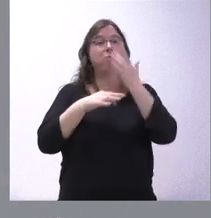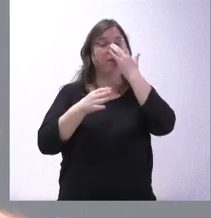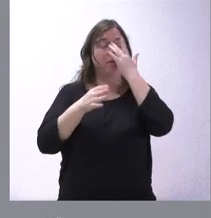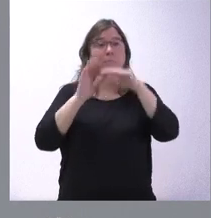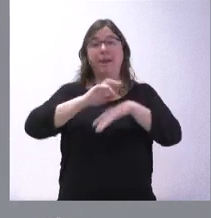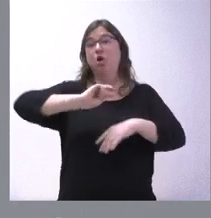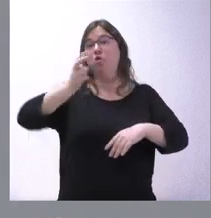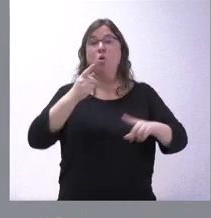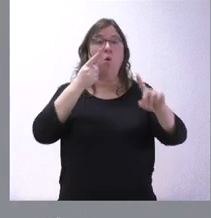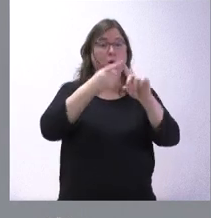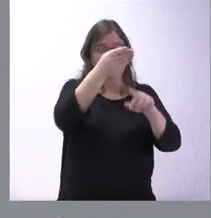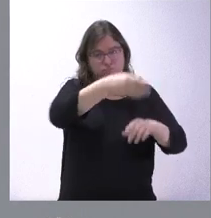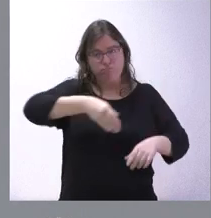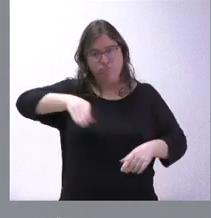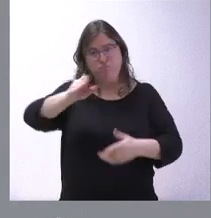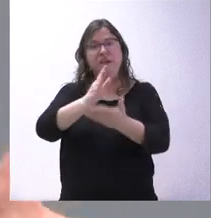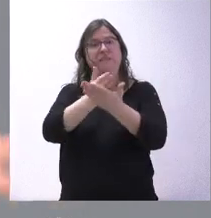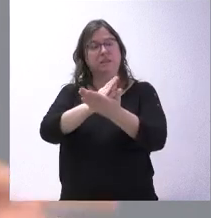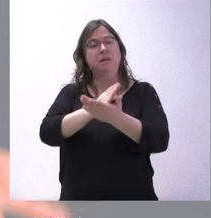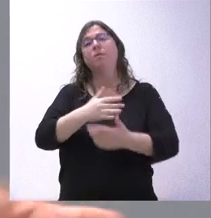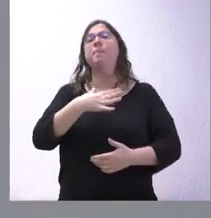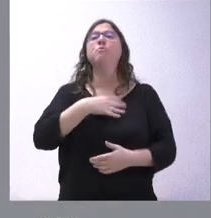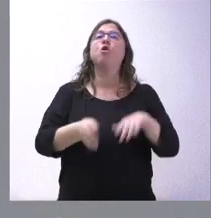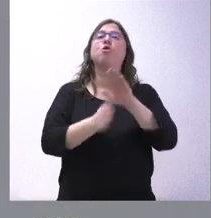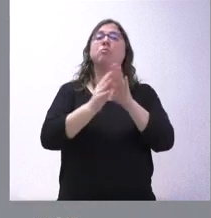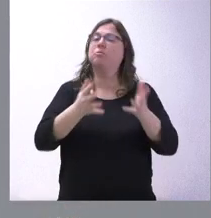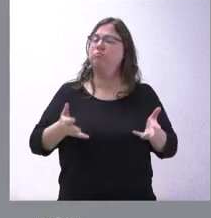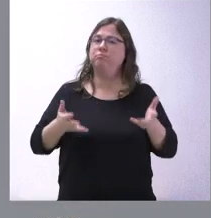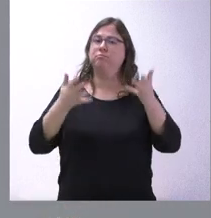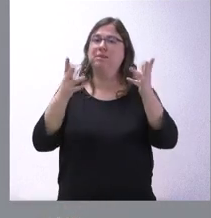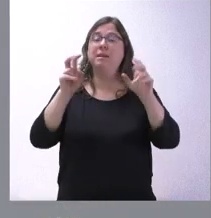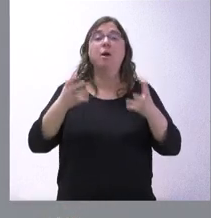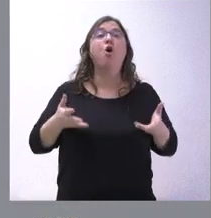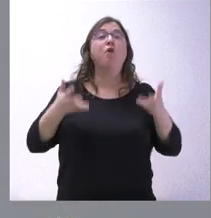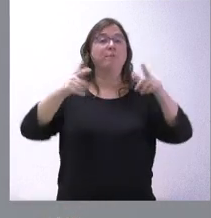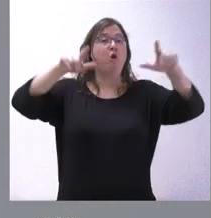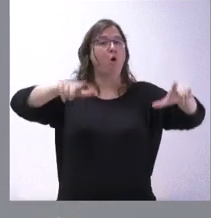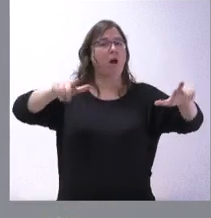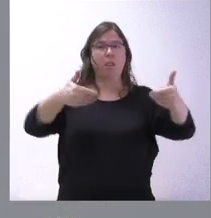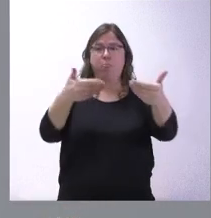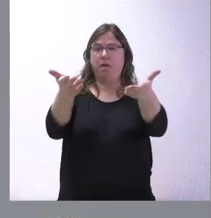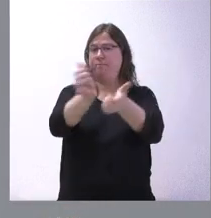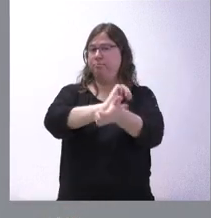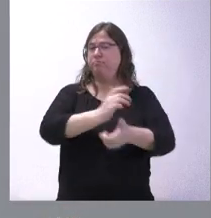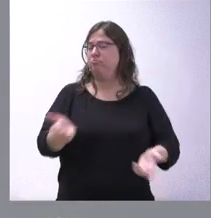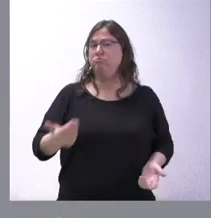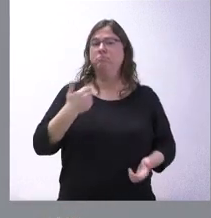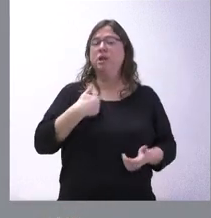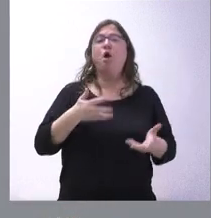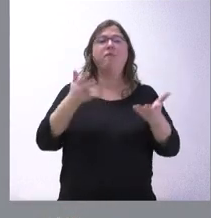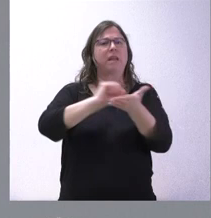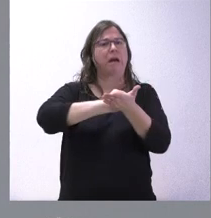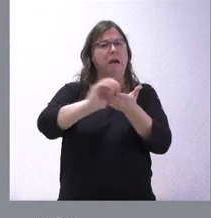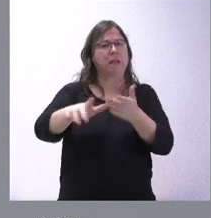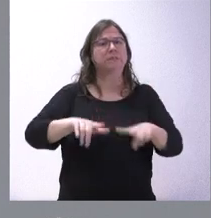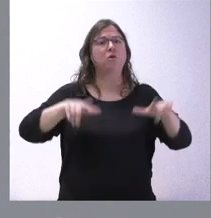a otras finalidades, se destinen a esta finalidad. Sigue abierta nuestra mano tendida respecto de la oferta de ese local, que también es un local que se ofrecería de forma gratuita